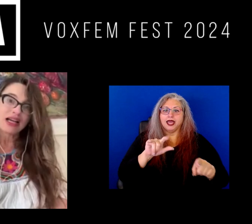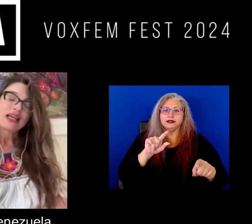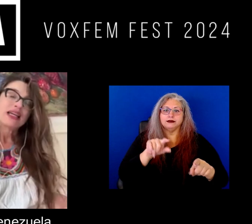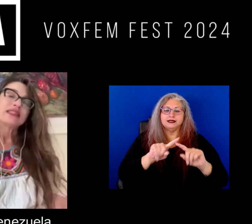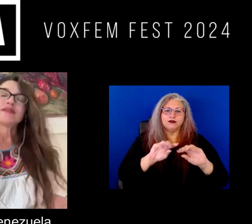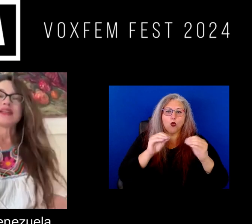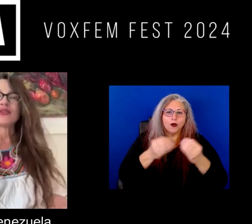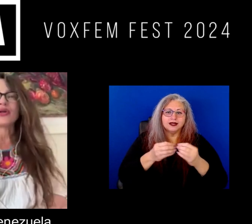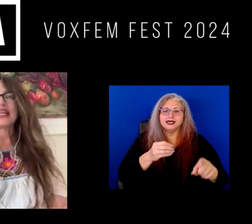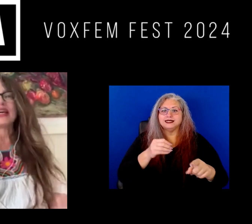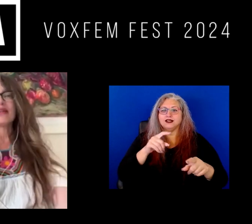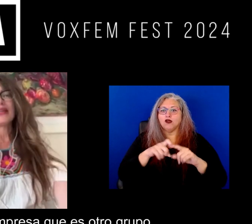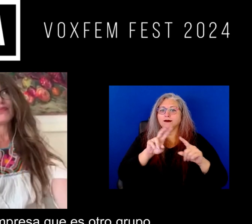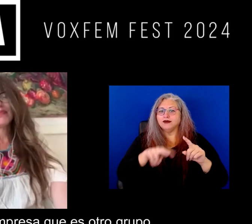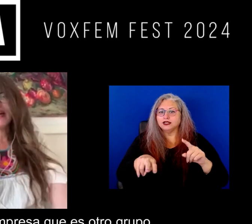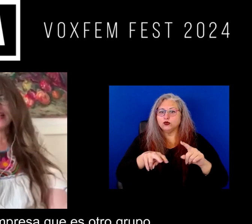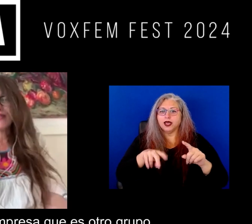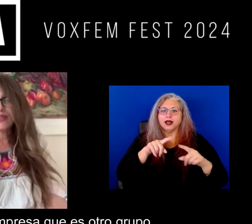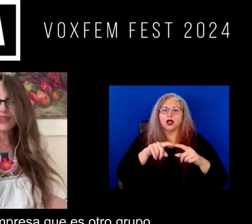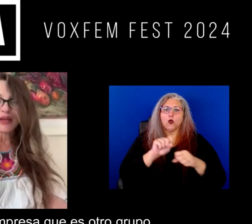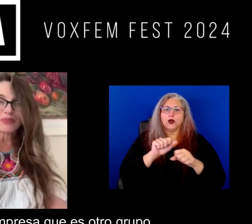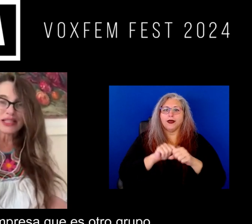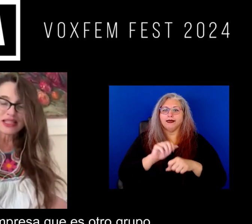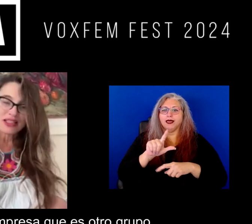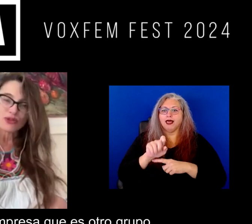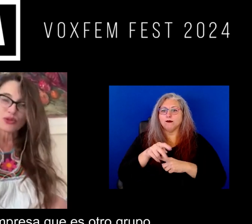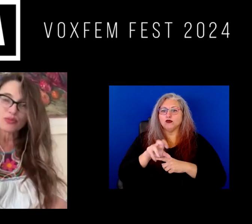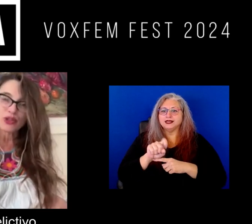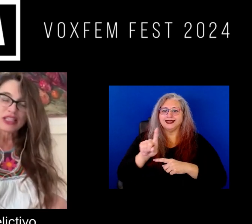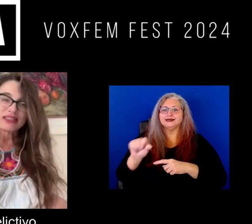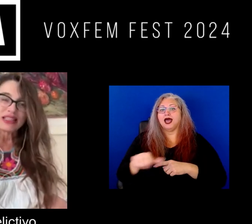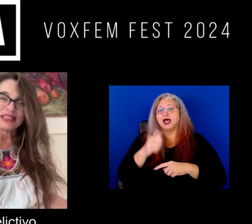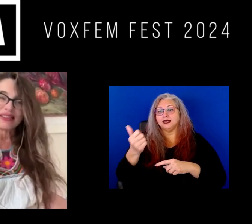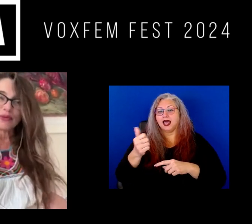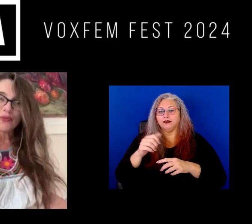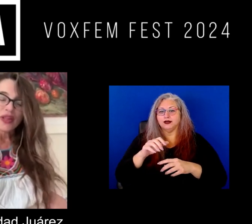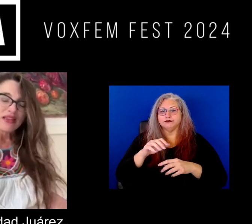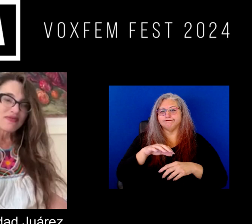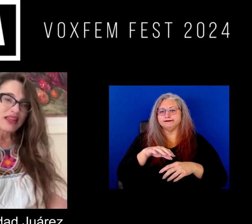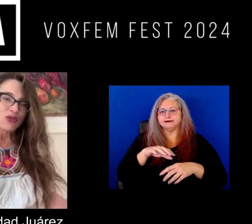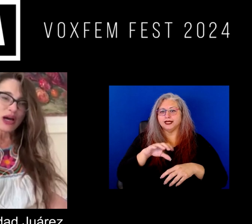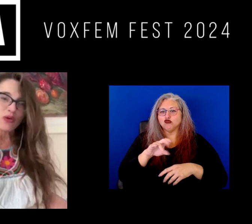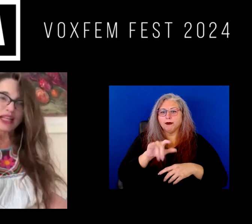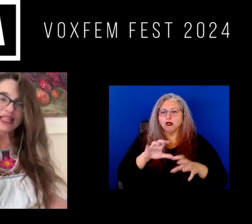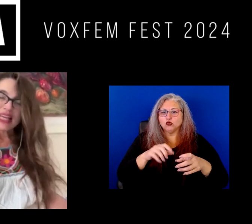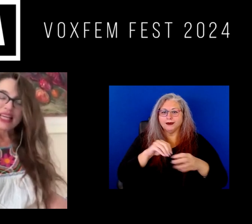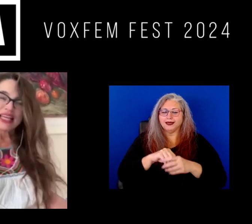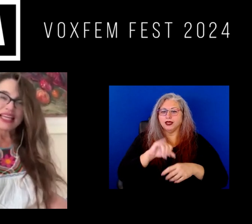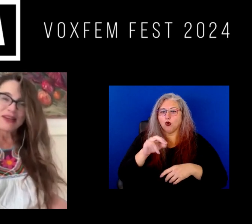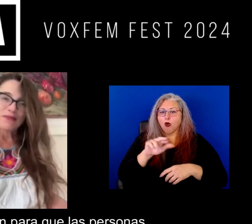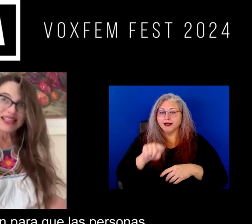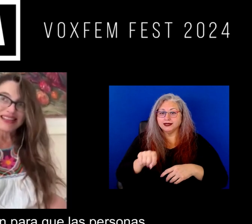Aragua de Venezuela trabajando con la empresa que es otro grupo directivo de Ciudad Juárez